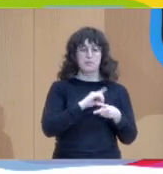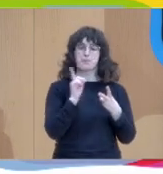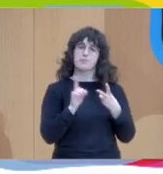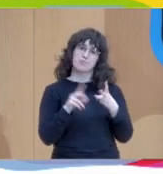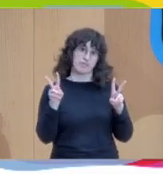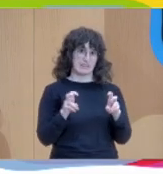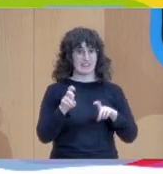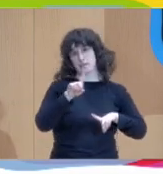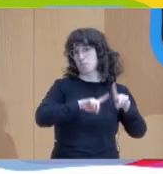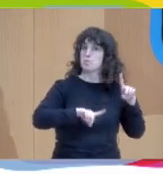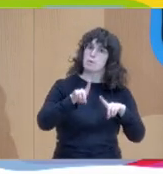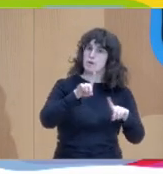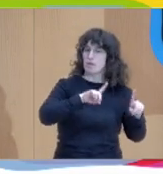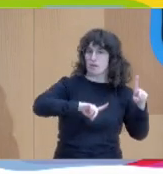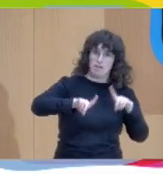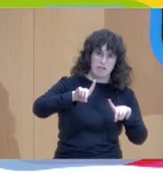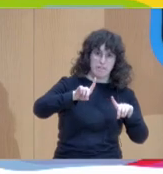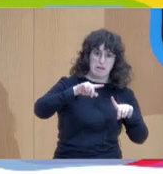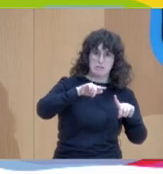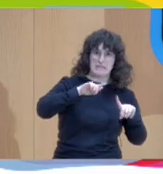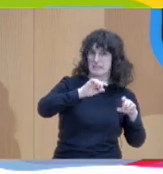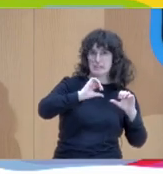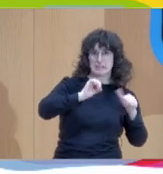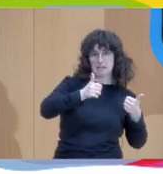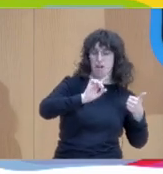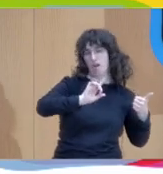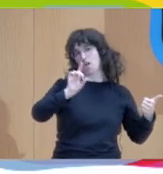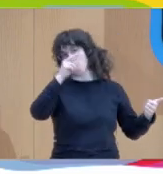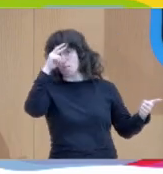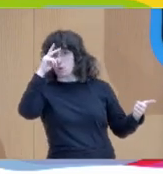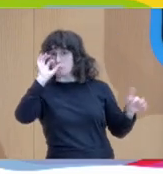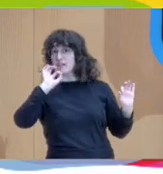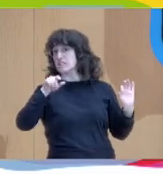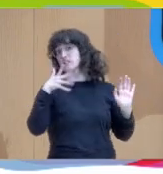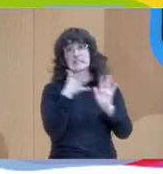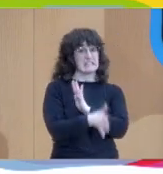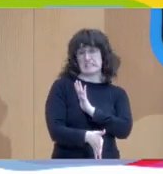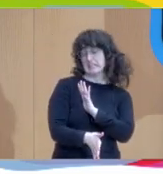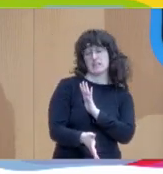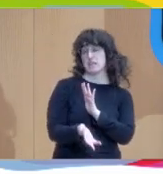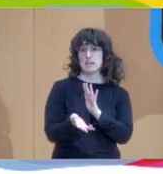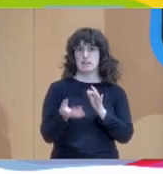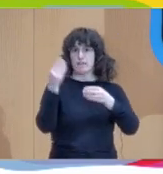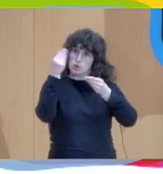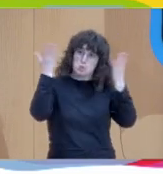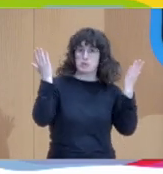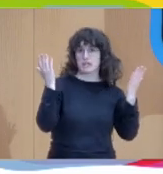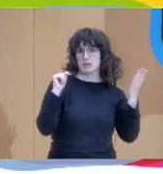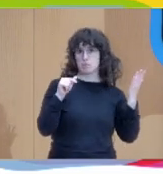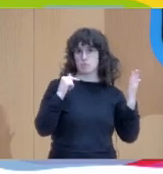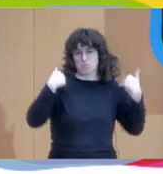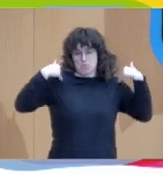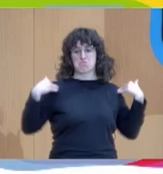problemas, sino de preocupaciones que son subjetivas, que yo me responsabilizo de ello y que a partir de ahí convoco